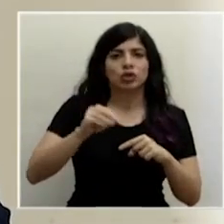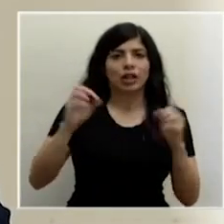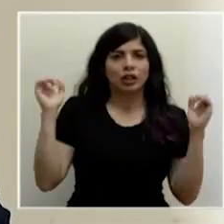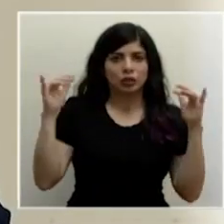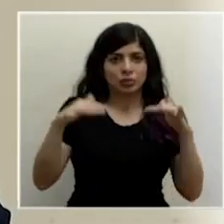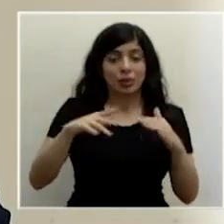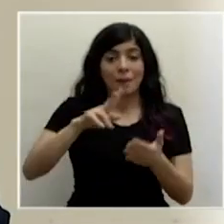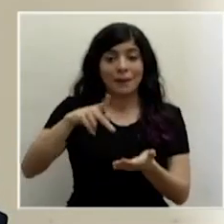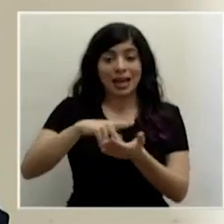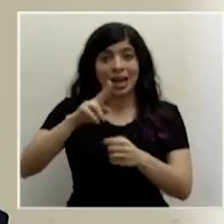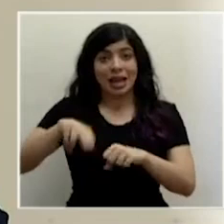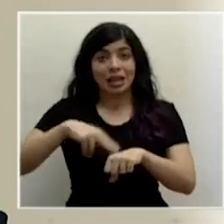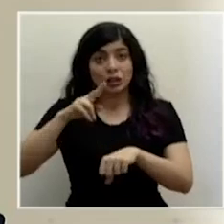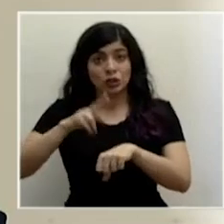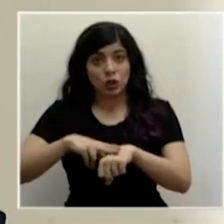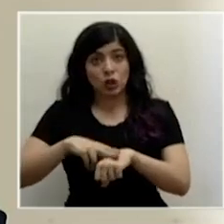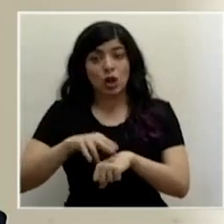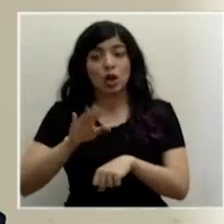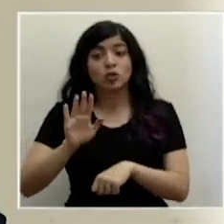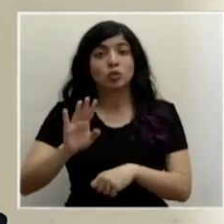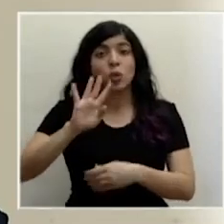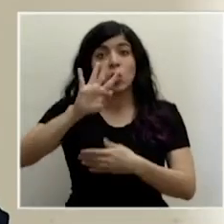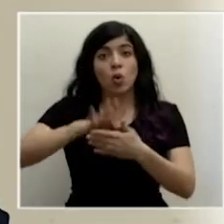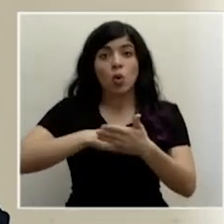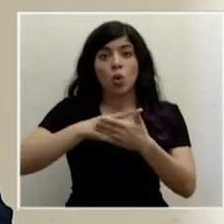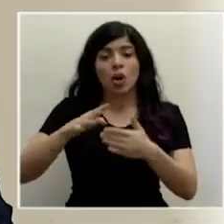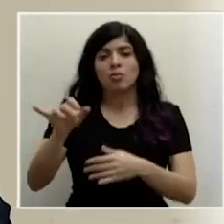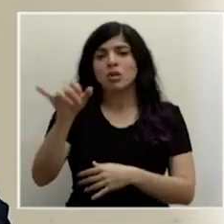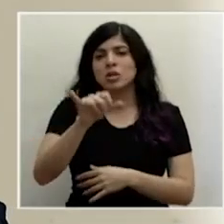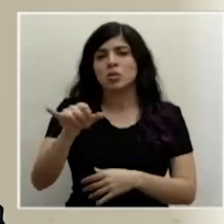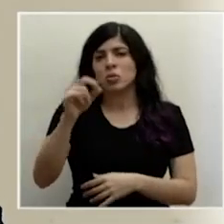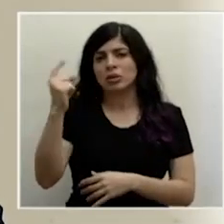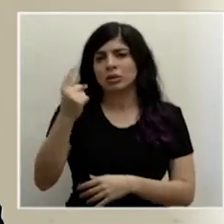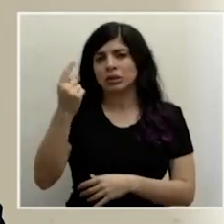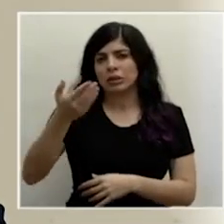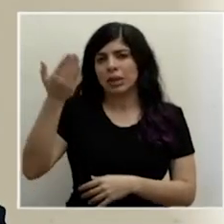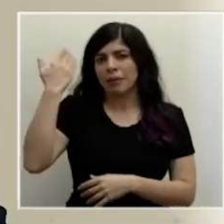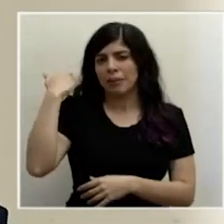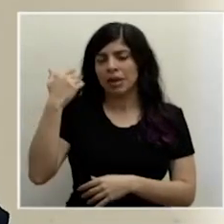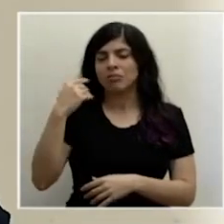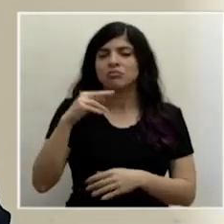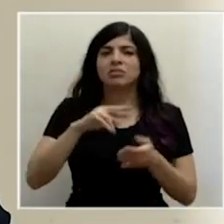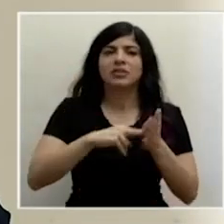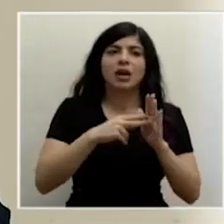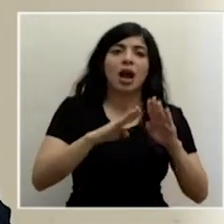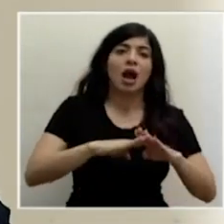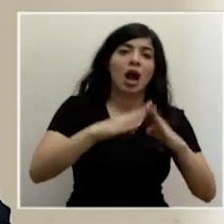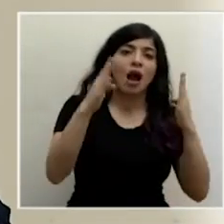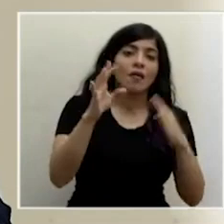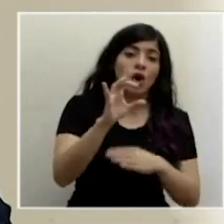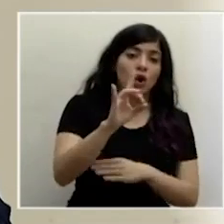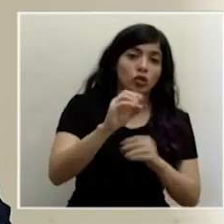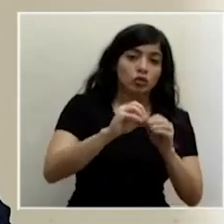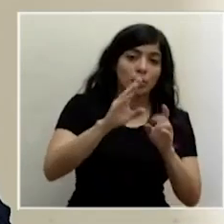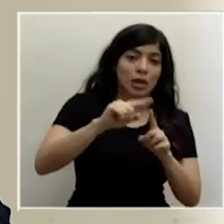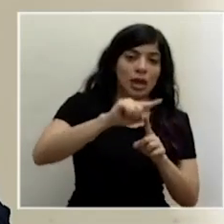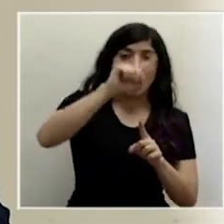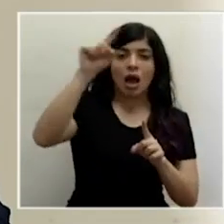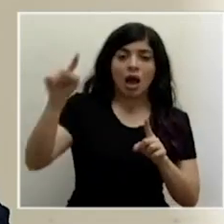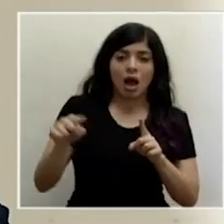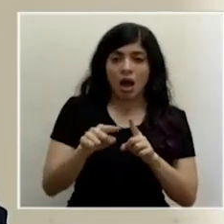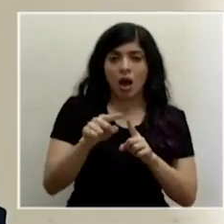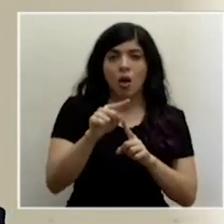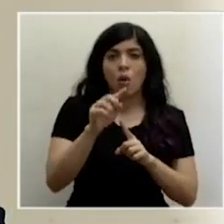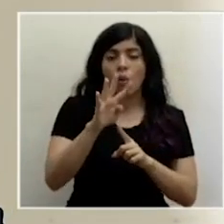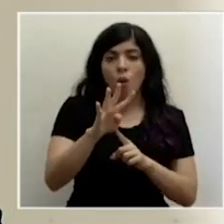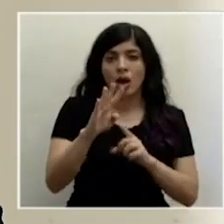Los parques nacionales van a tener el horario que ordinariamente han tenido, que es una apertura de 8 de la mañana hasta las 4 de la tarde,